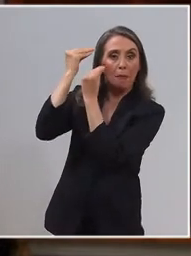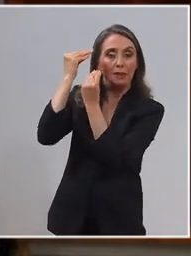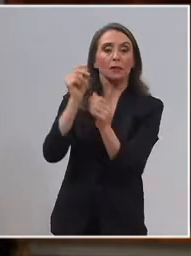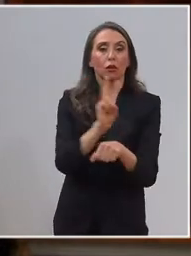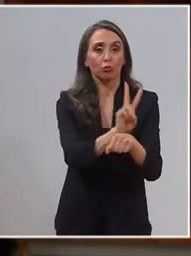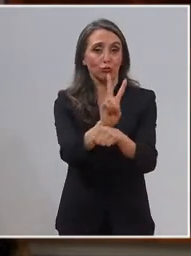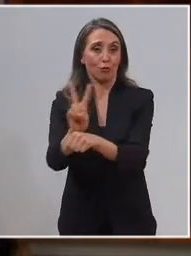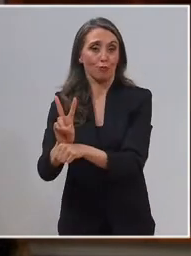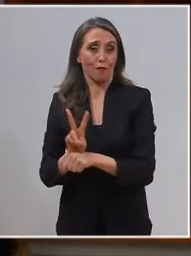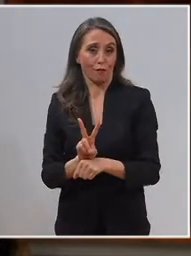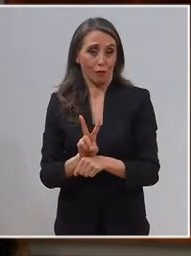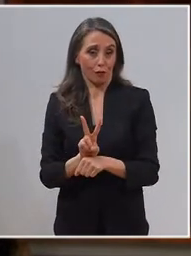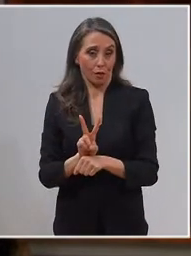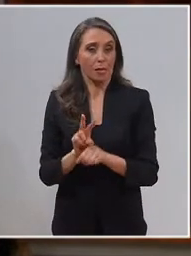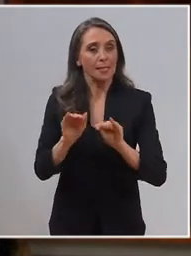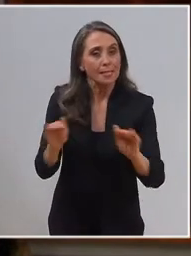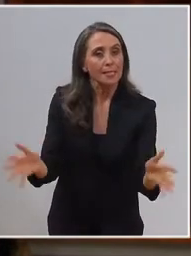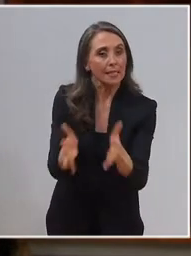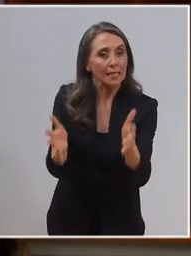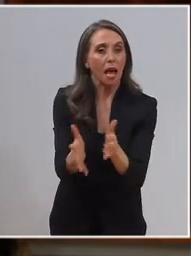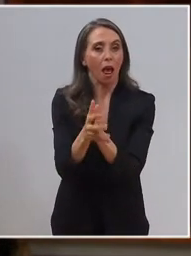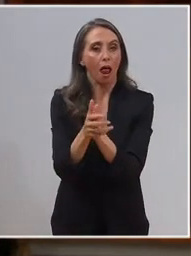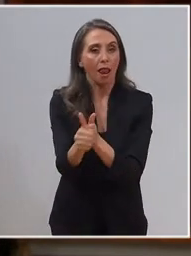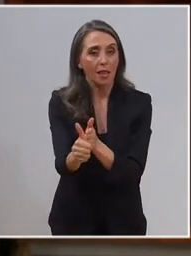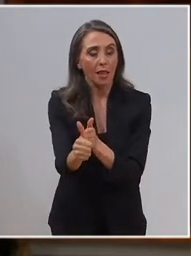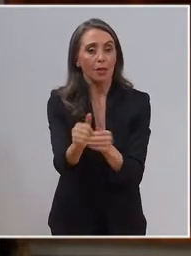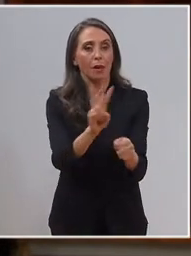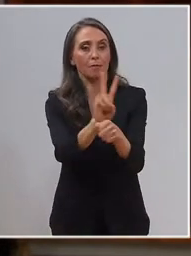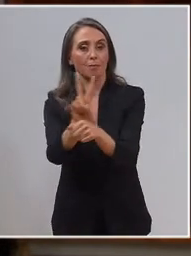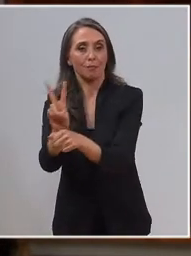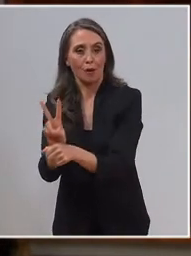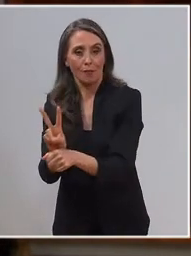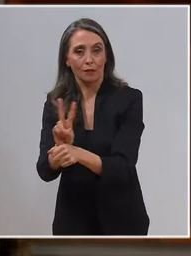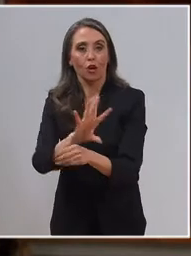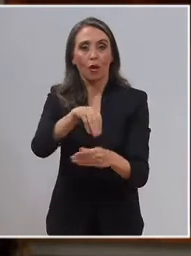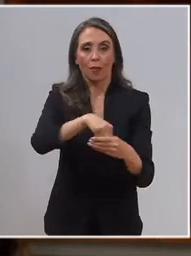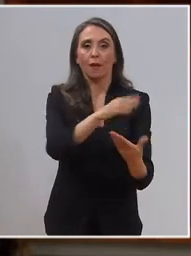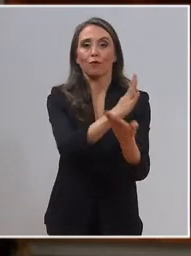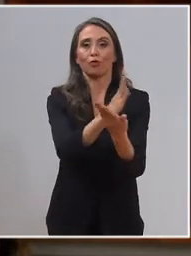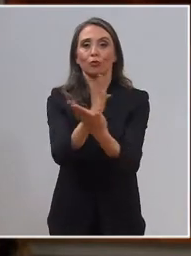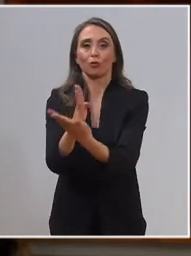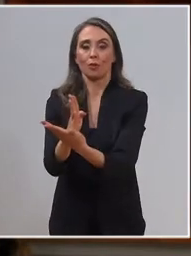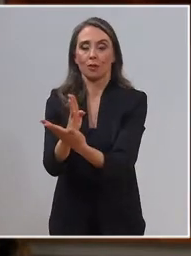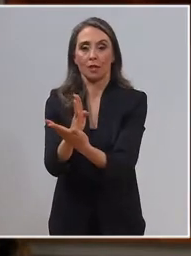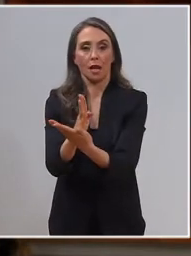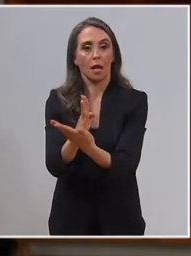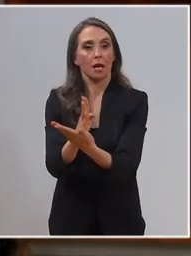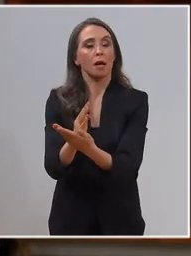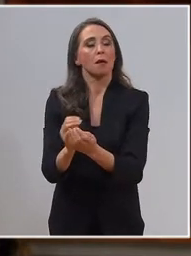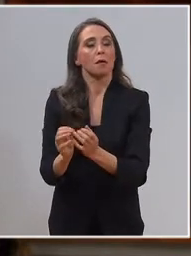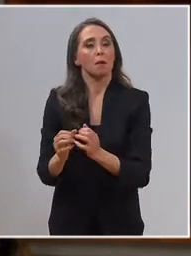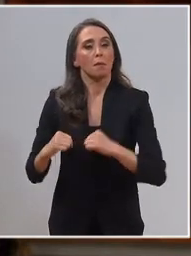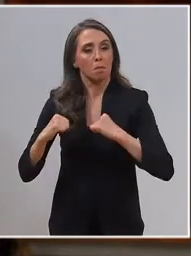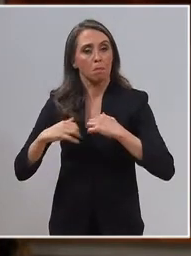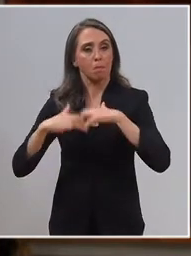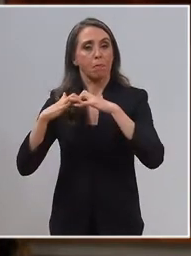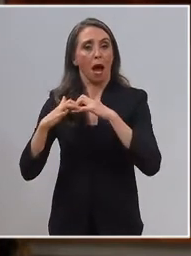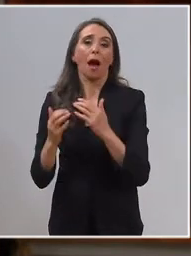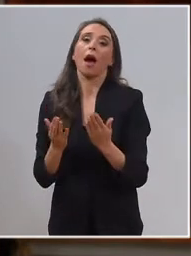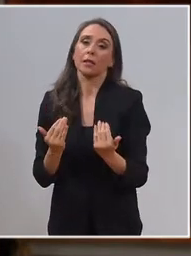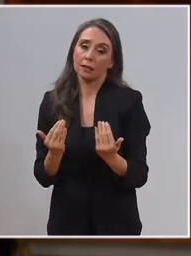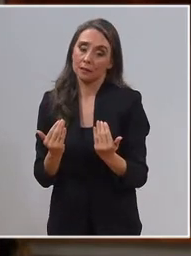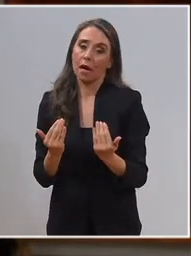nuestros profesores, incentivando los liderazgos docentes en nuestras escuelas y potenciando la